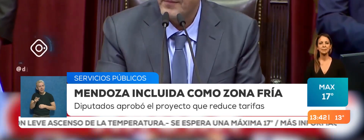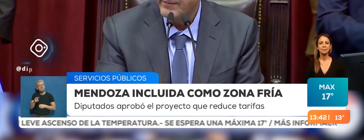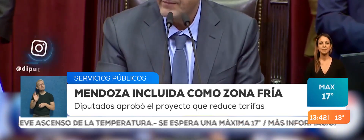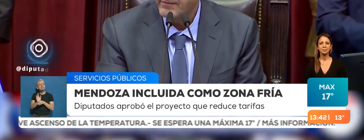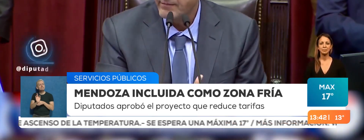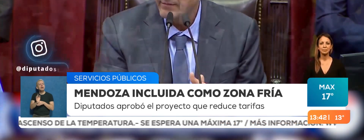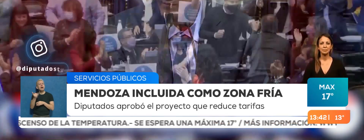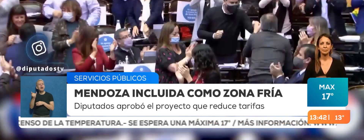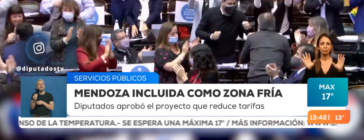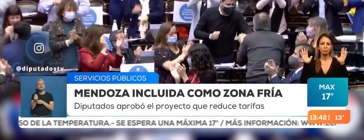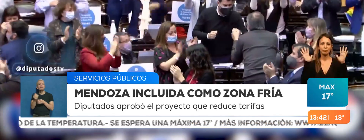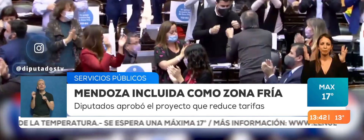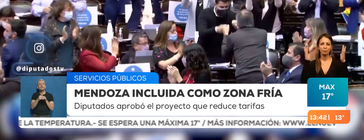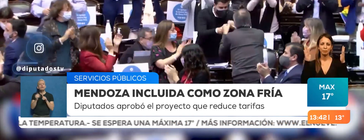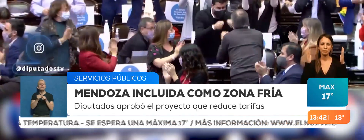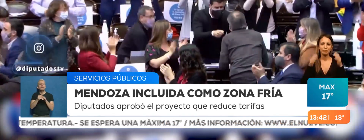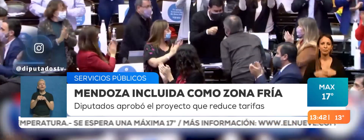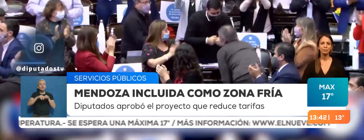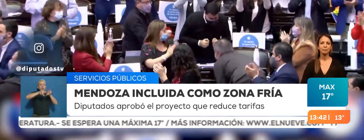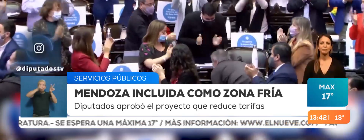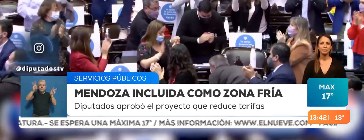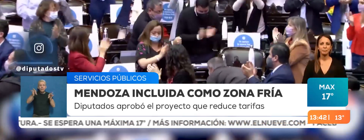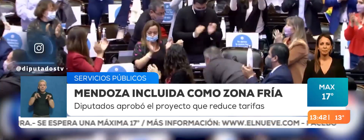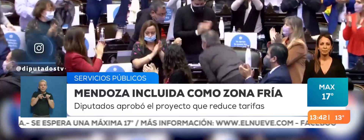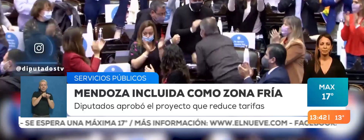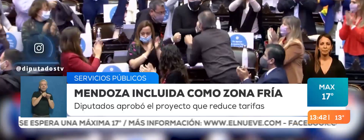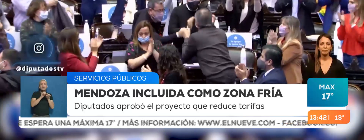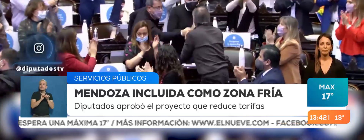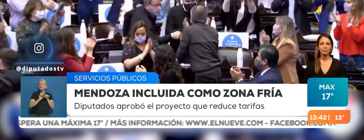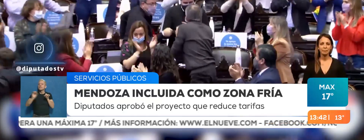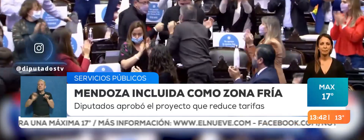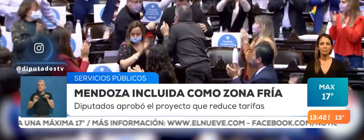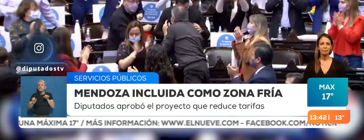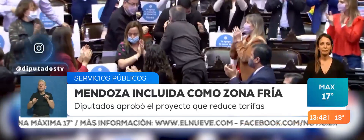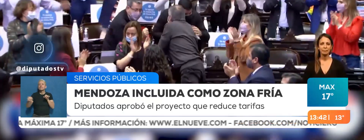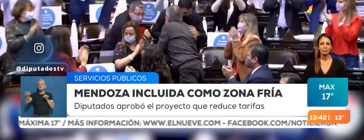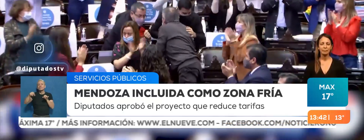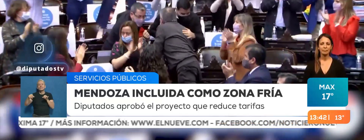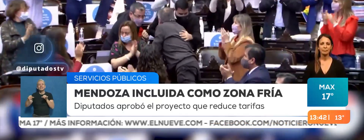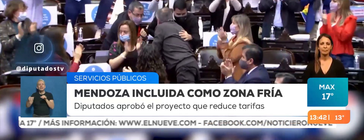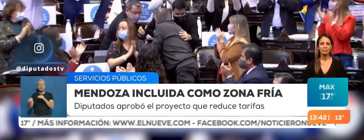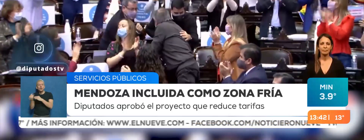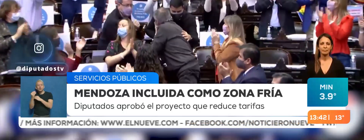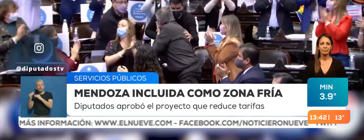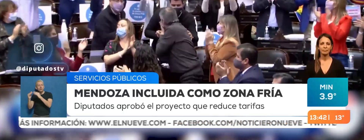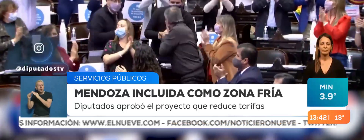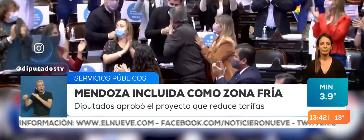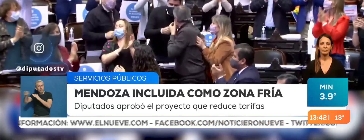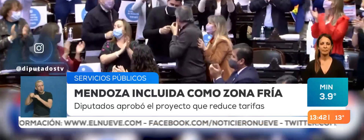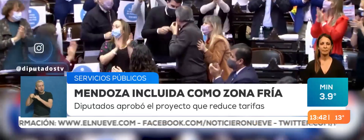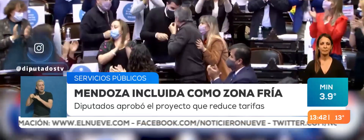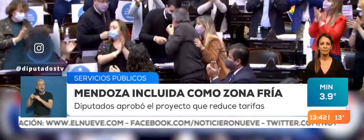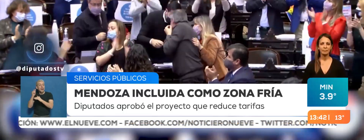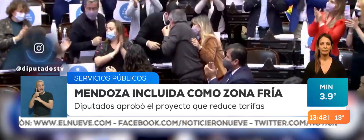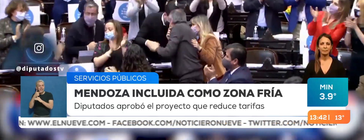existe a nivel nacional que es para subsidios de consumos residenciales. Este es el fondo nacional que